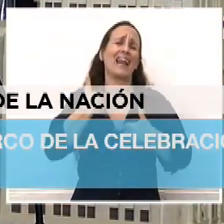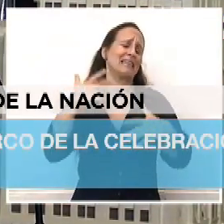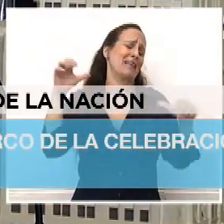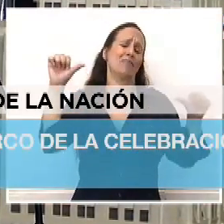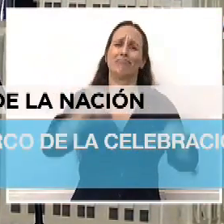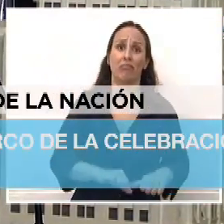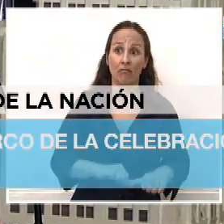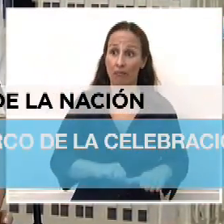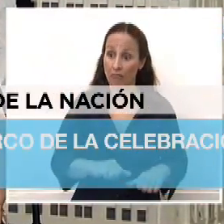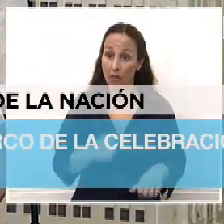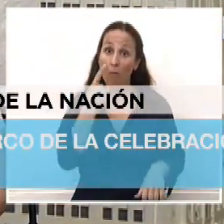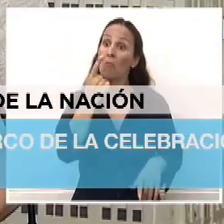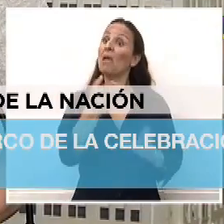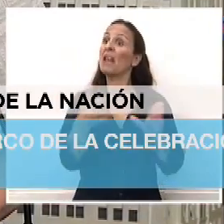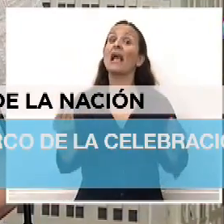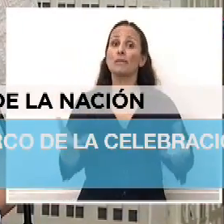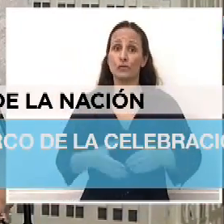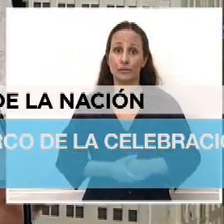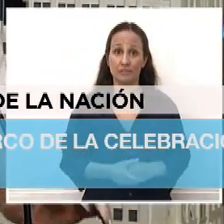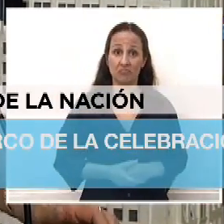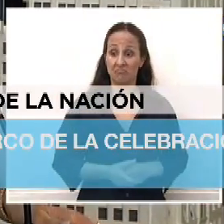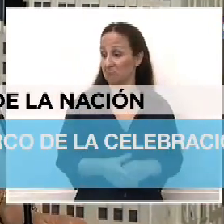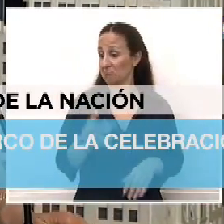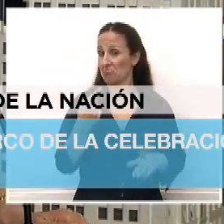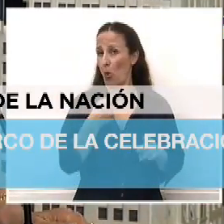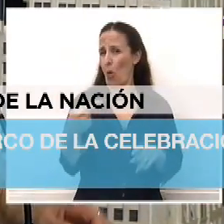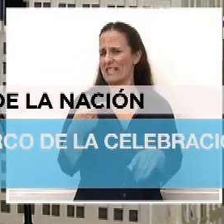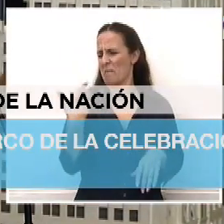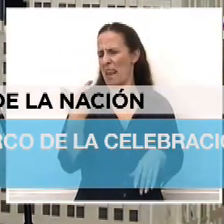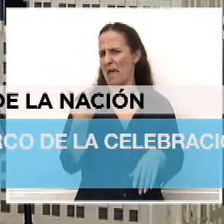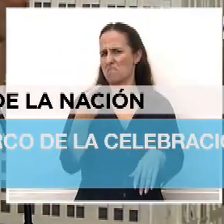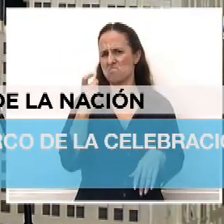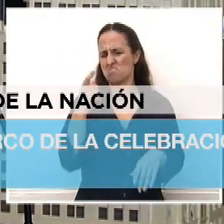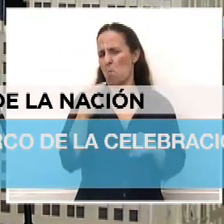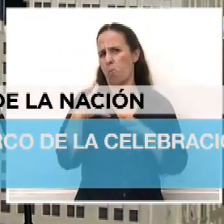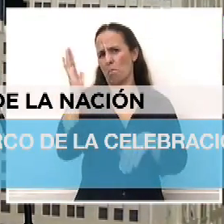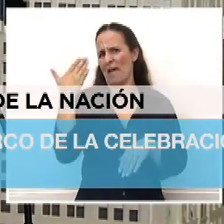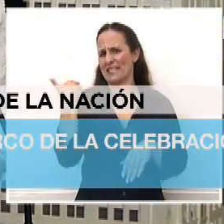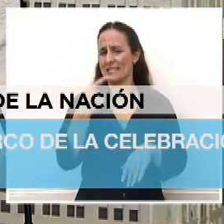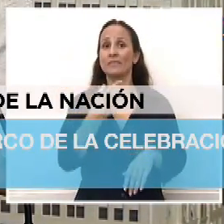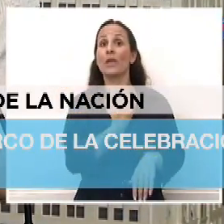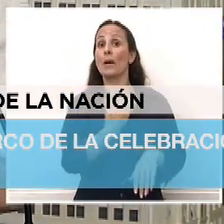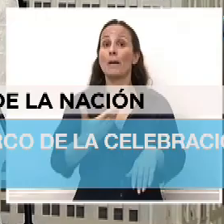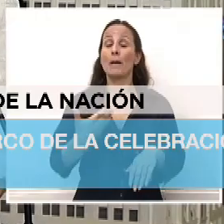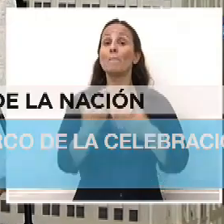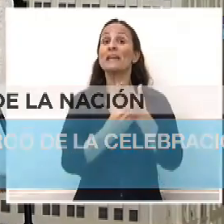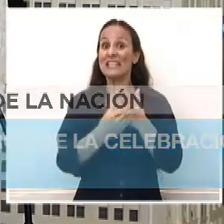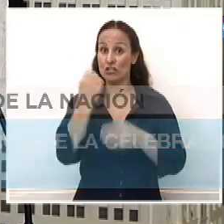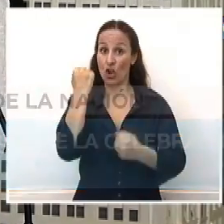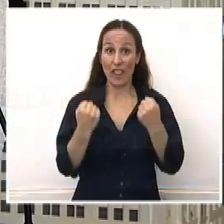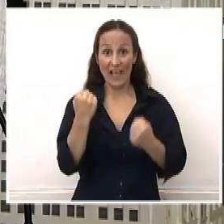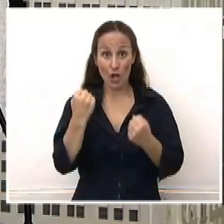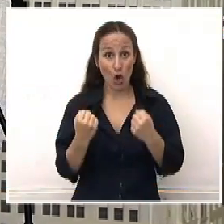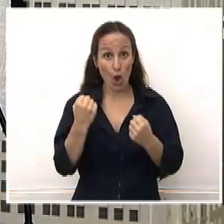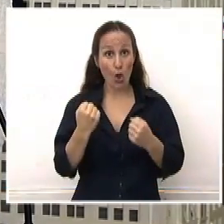hace poco más de una semana el Ministro de Economía, en nombre del